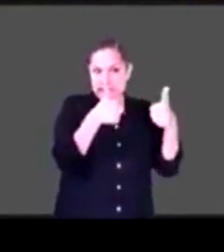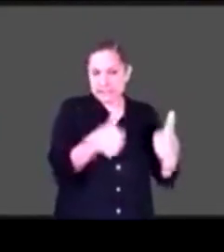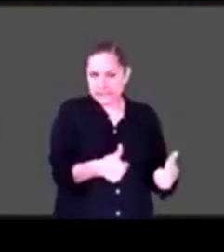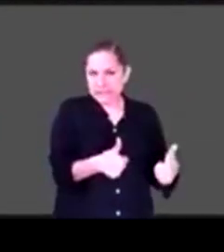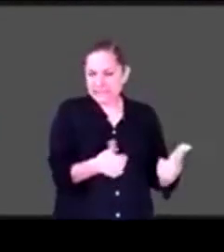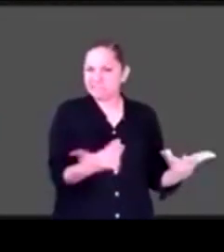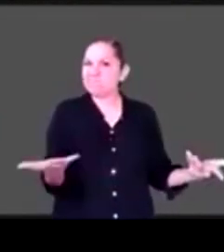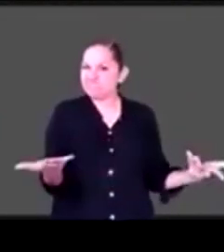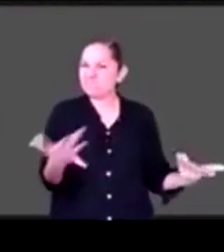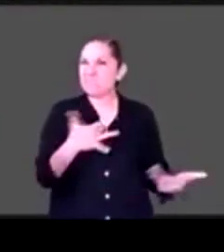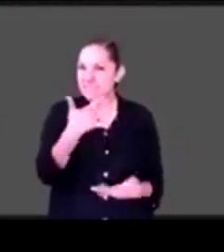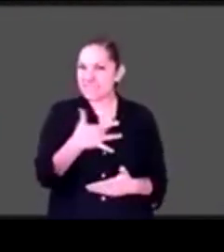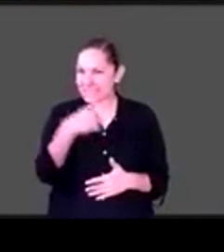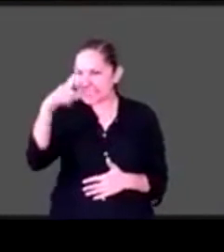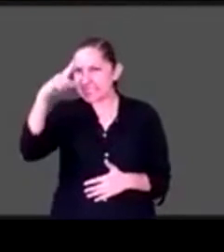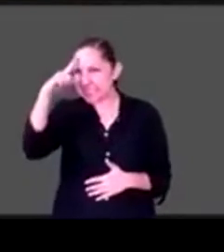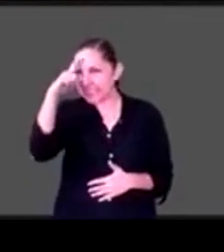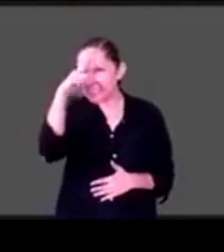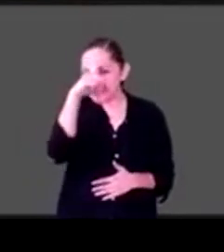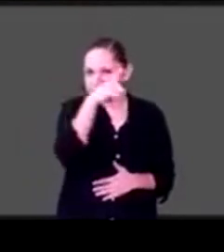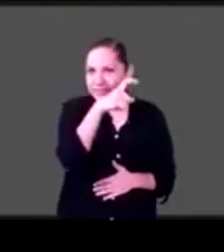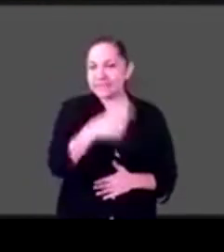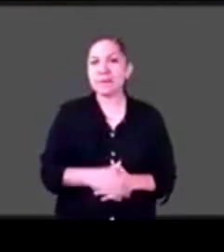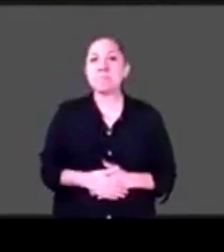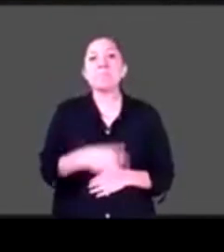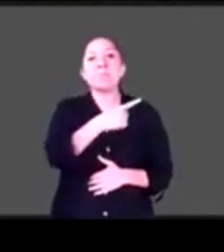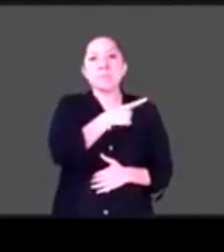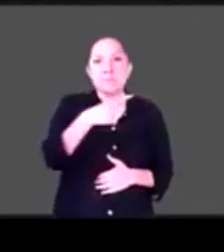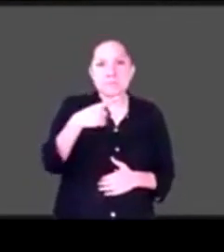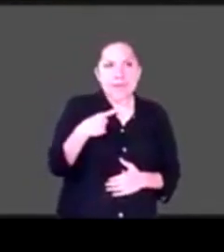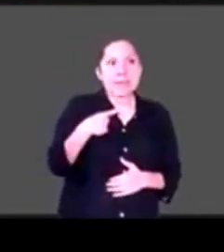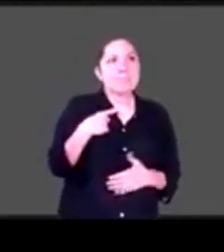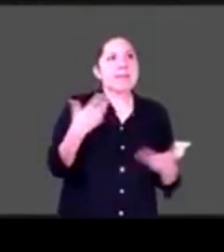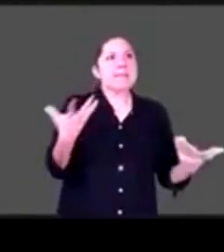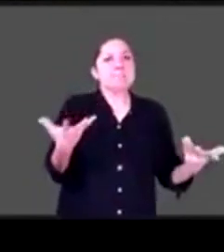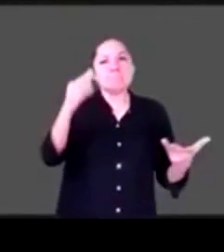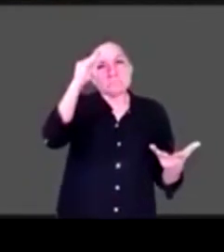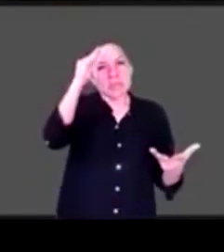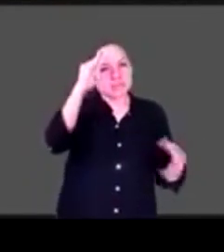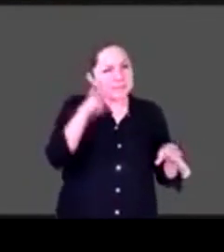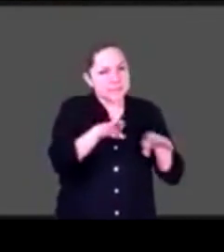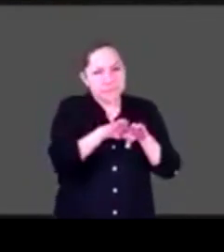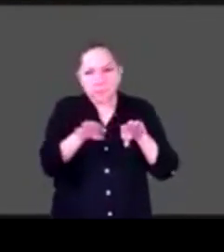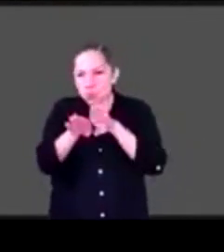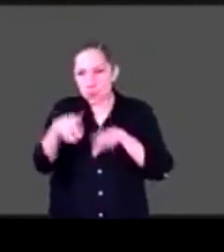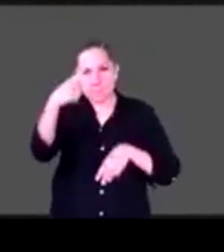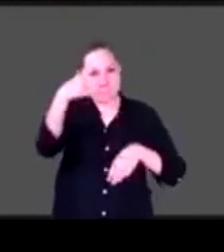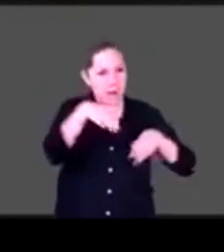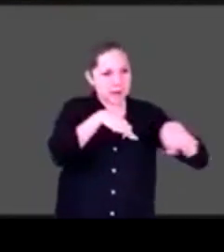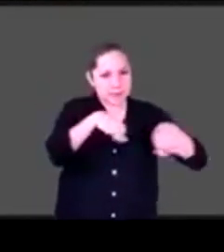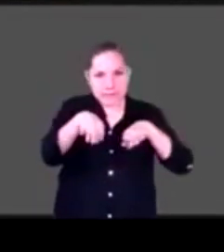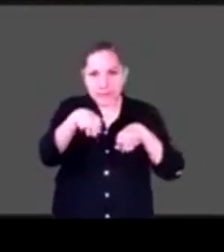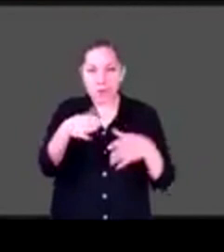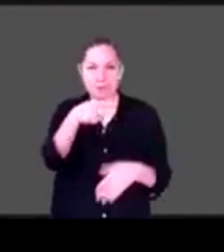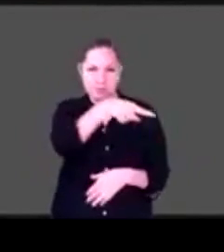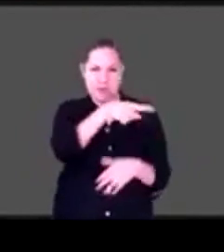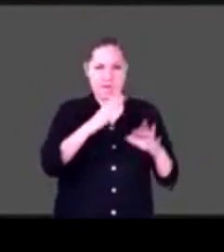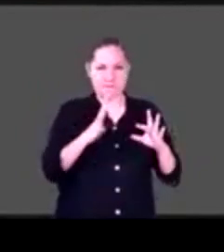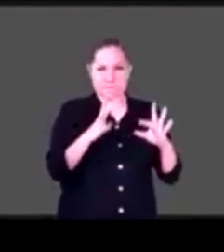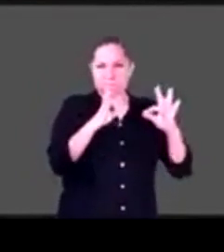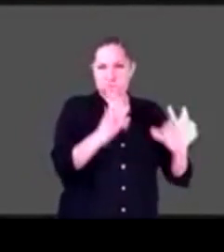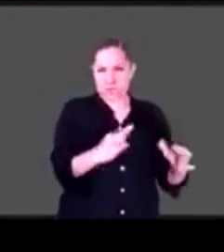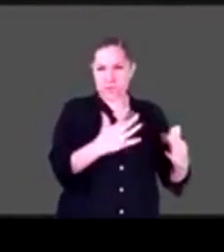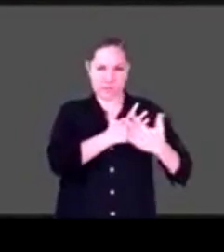Me ha costado trabajo esta reinvención laboral. O hay una parte de mi trabajo que es la parte que trabajo en la Fundación Teletón, que ha sido